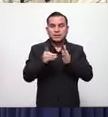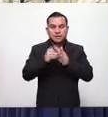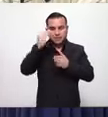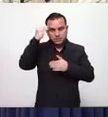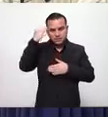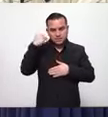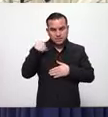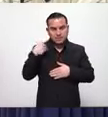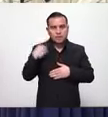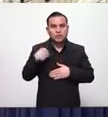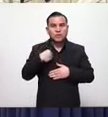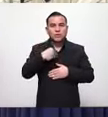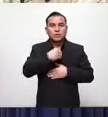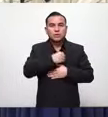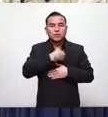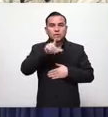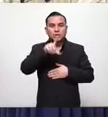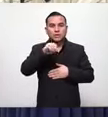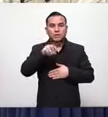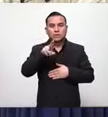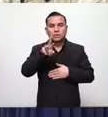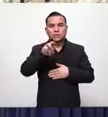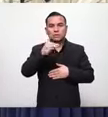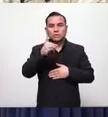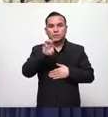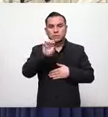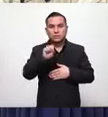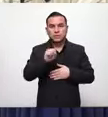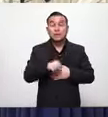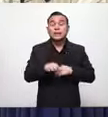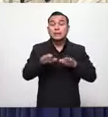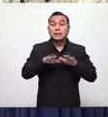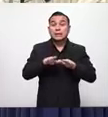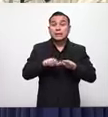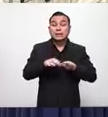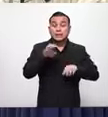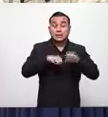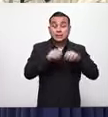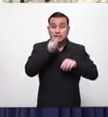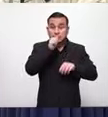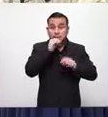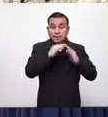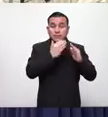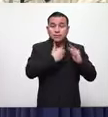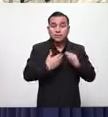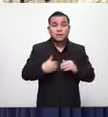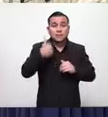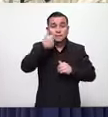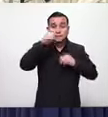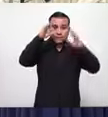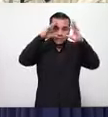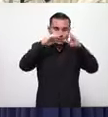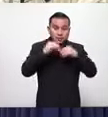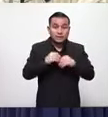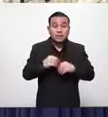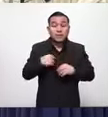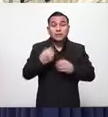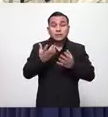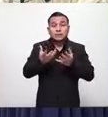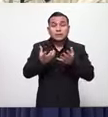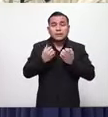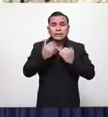doctora lourdes vigil gracias secretario muy buenas noches quiero